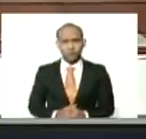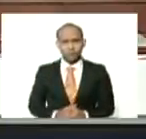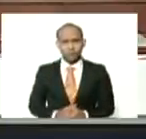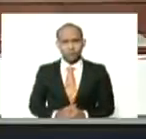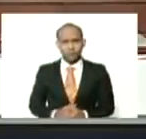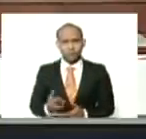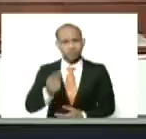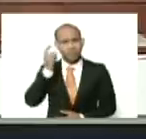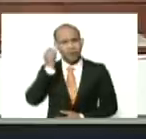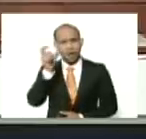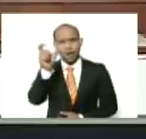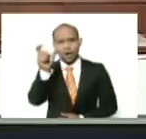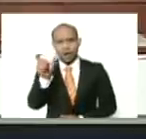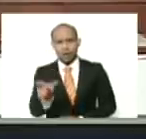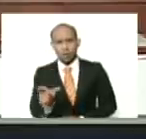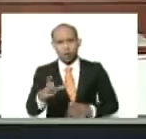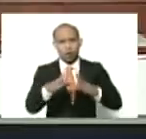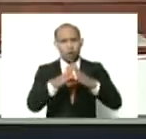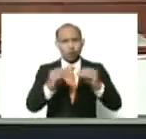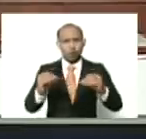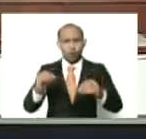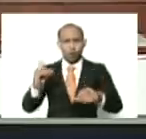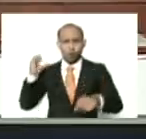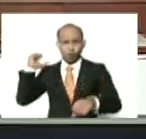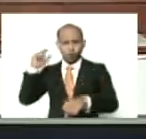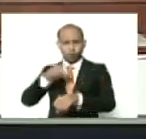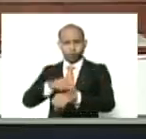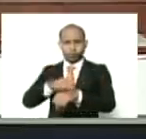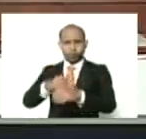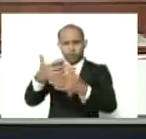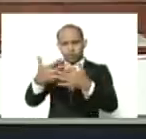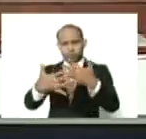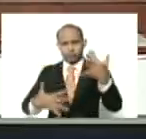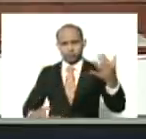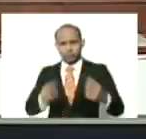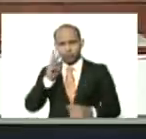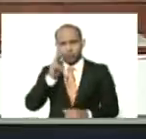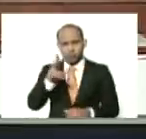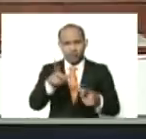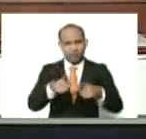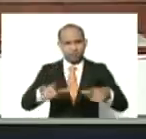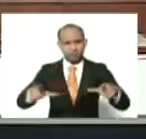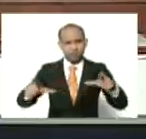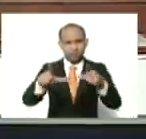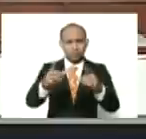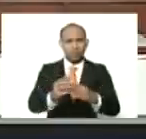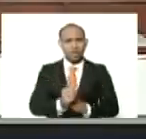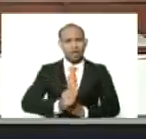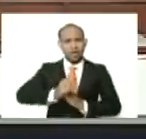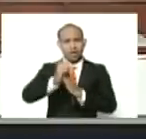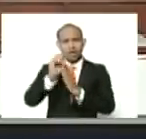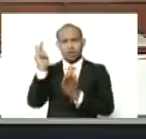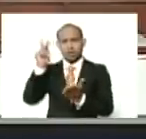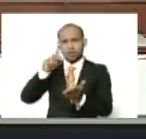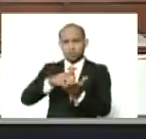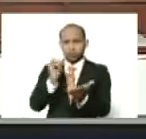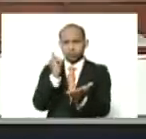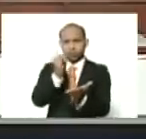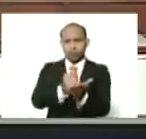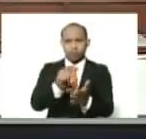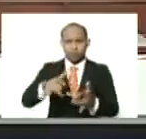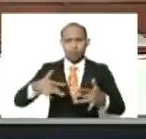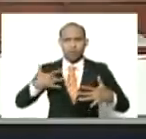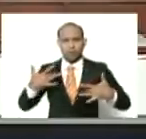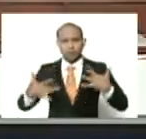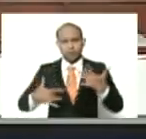las mujeres, de todos los tiempos, ya lo veíamos, en el salón de heroínas, cuando llegamos al inicio, de este evento,